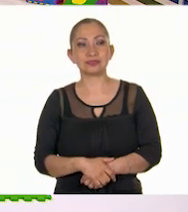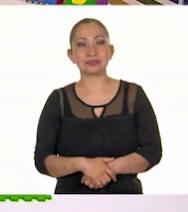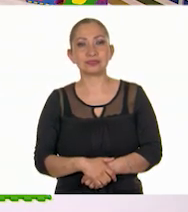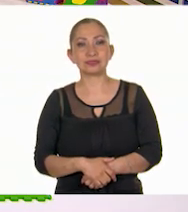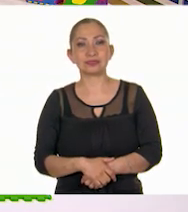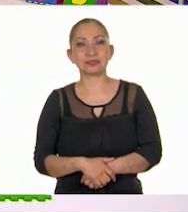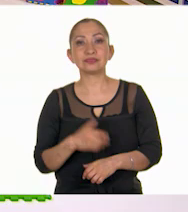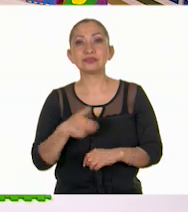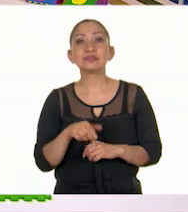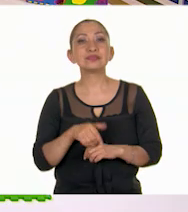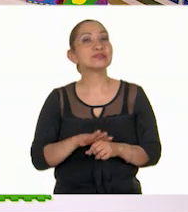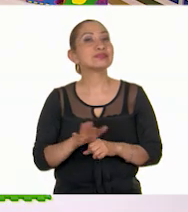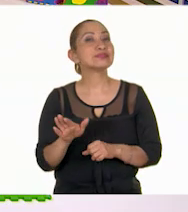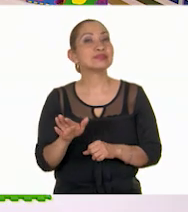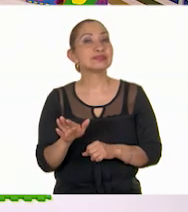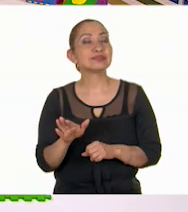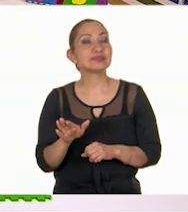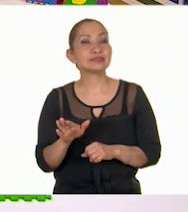¿Qué número cayó?